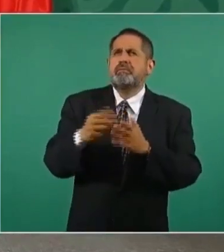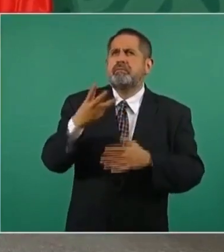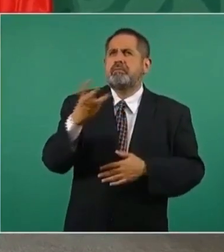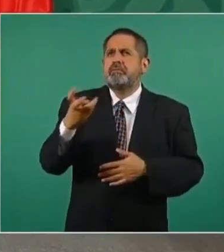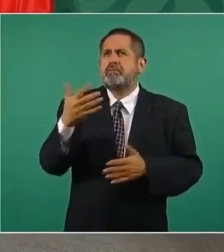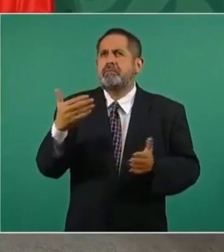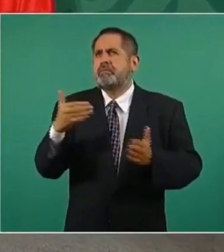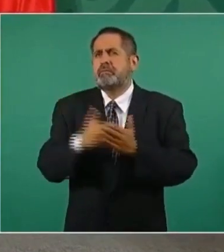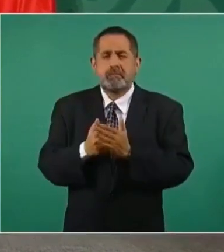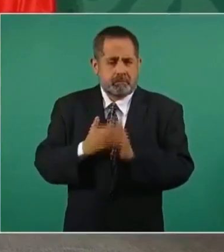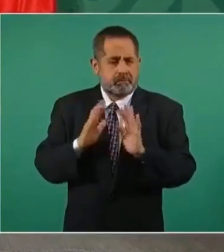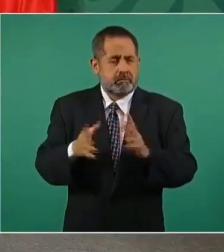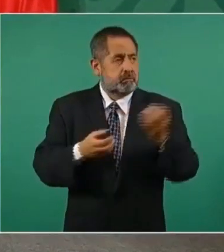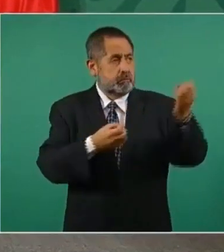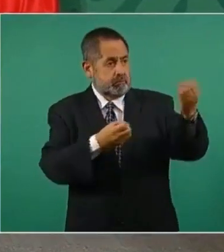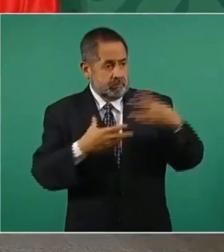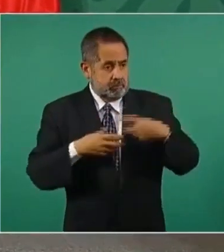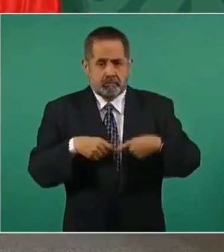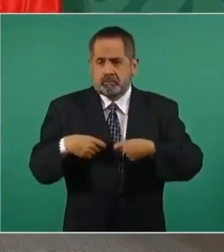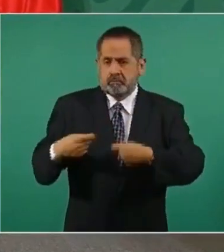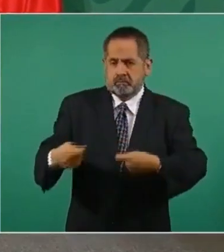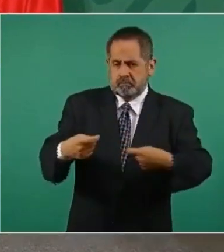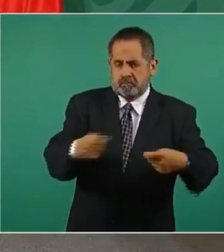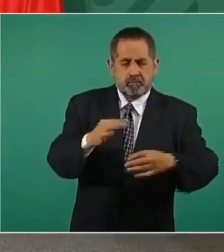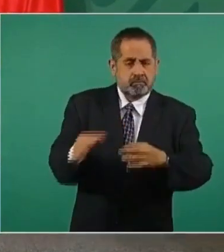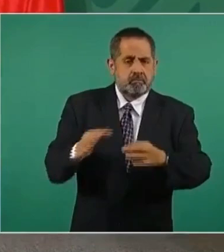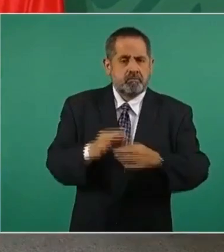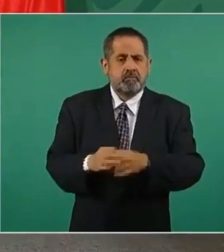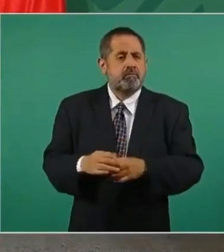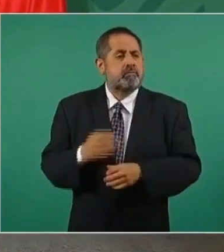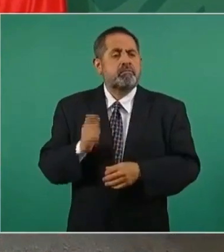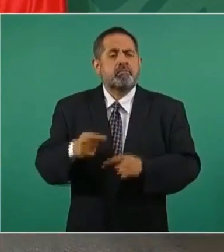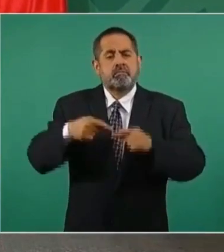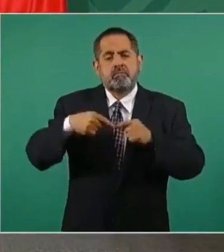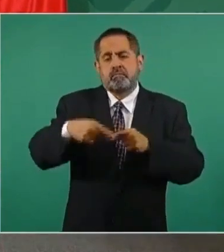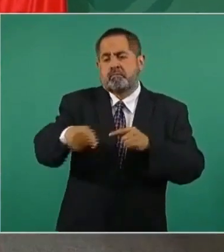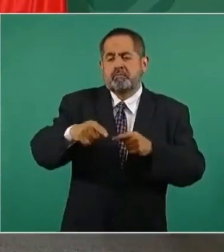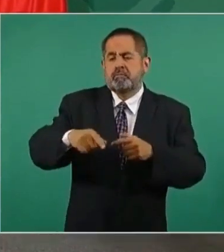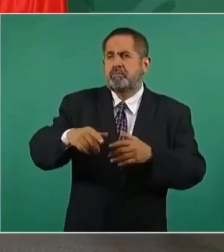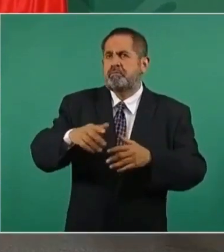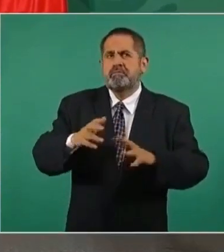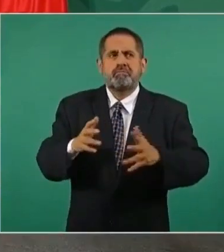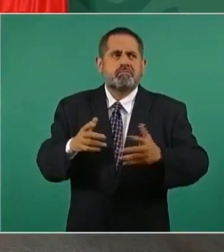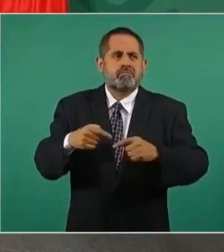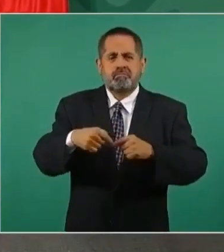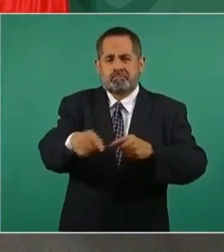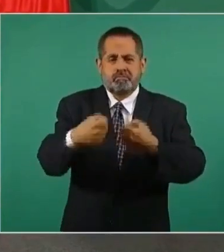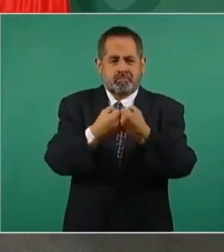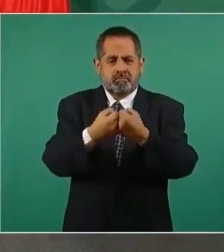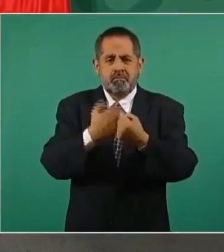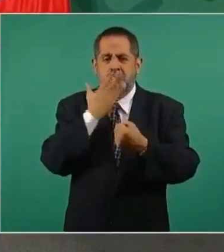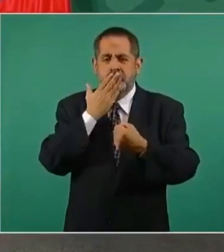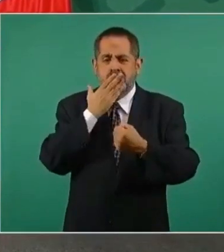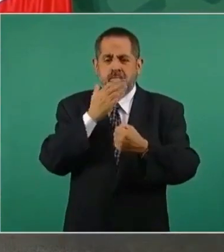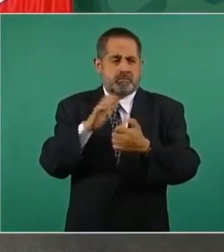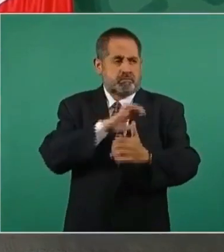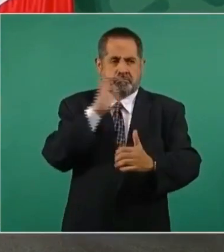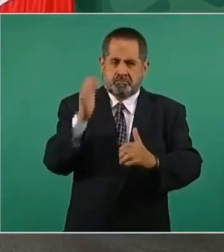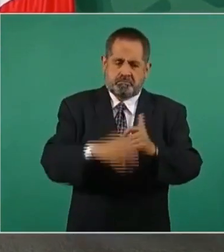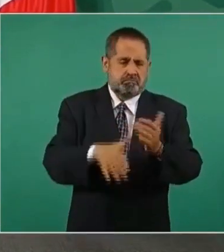mil, ahora se van a terminar en la frontera de Sonora,